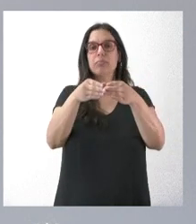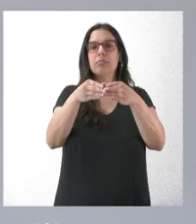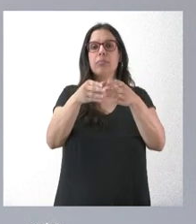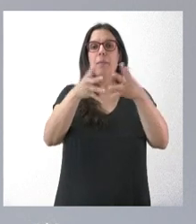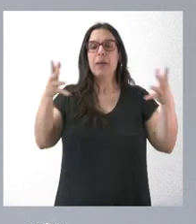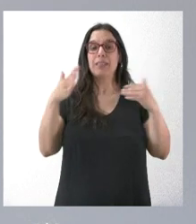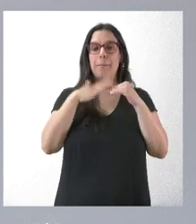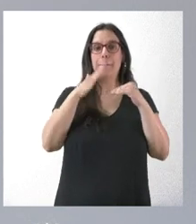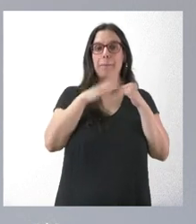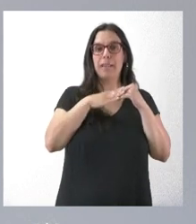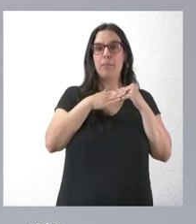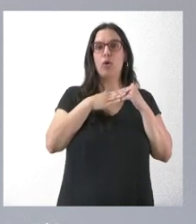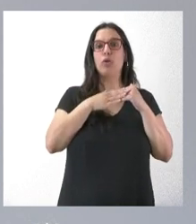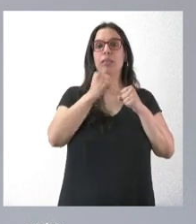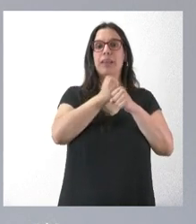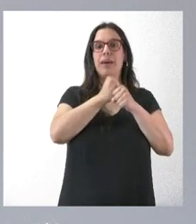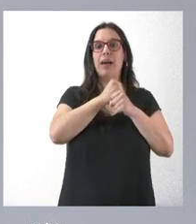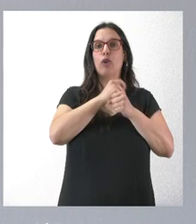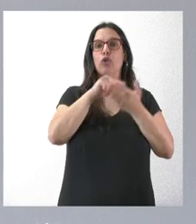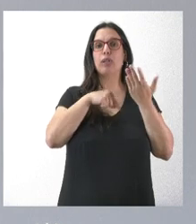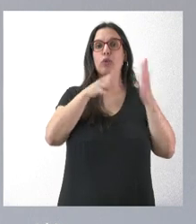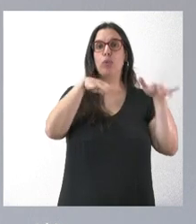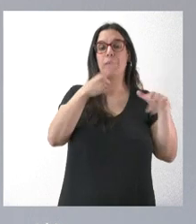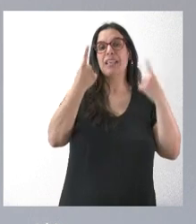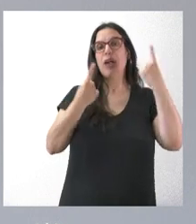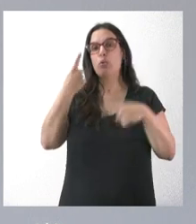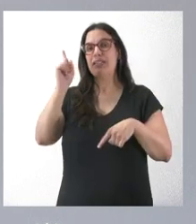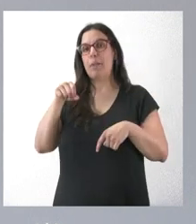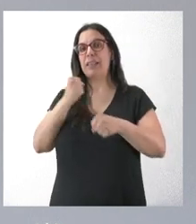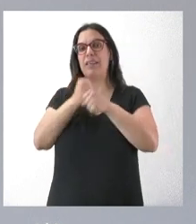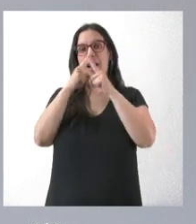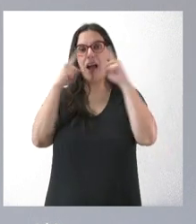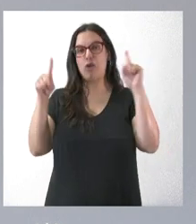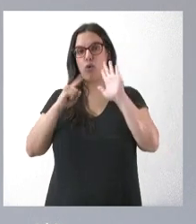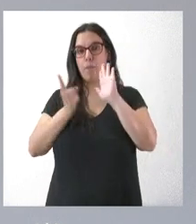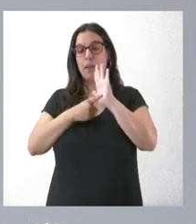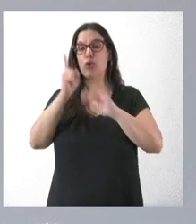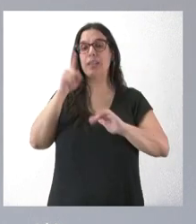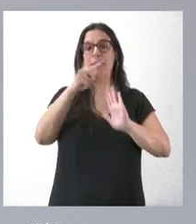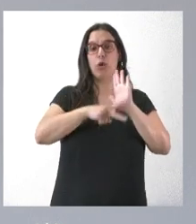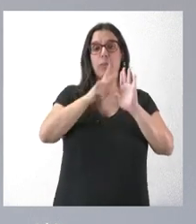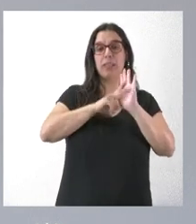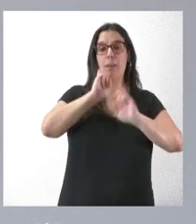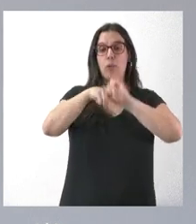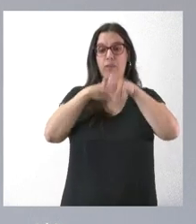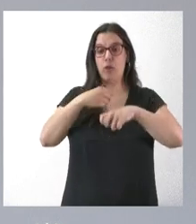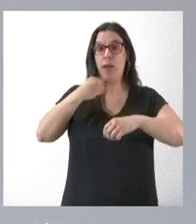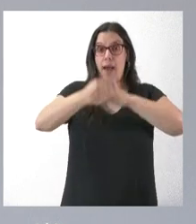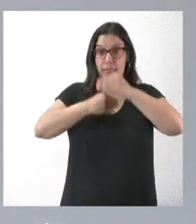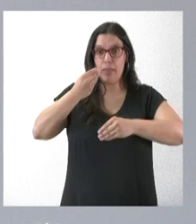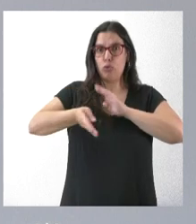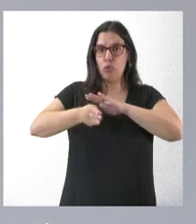cuadrillas, como sabe, de nueve meses y hay cuadrillas ya de doce meses, y con una serie de modificaciones normativas que se están produciendo y que se están,